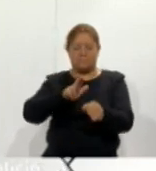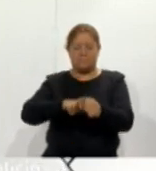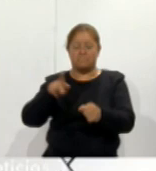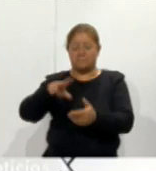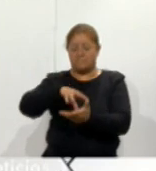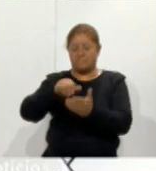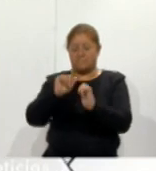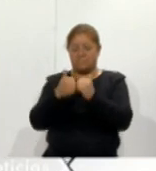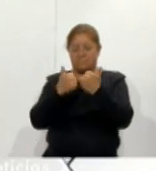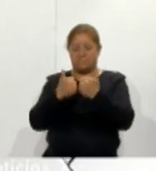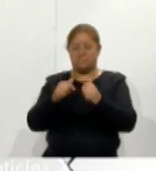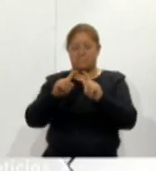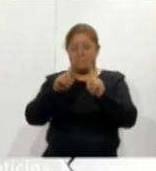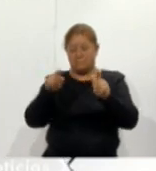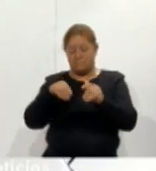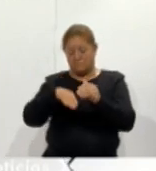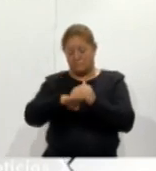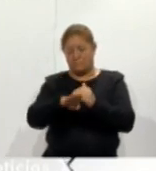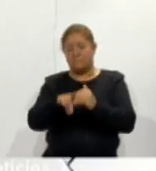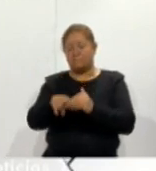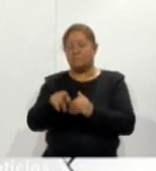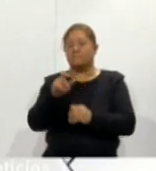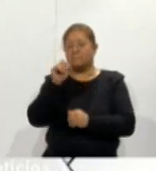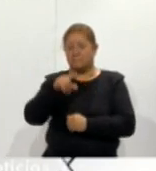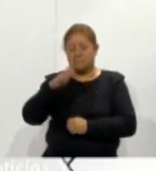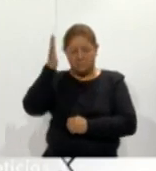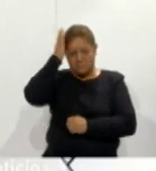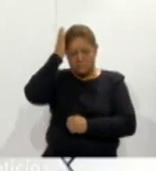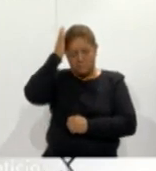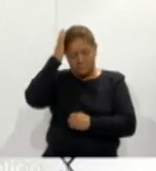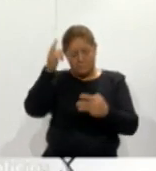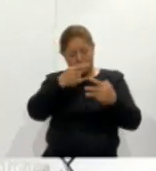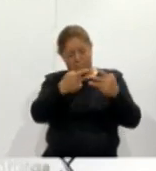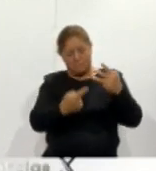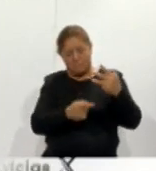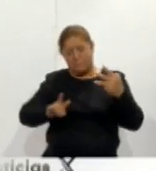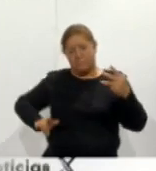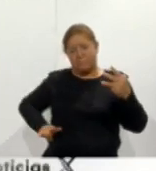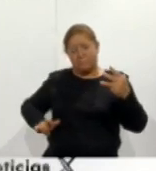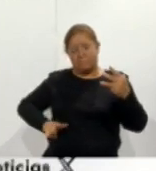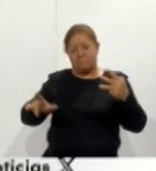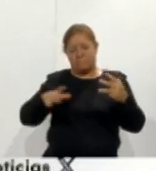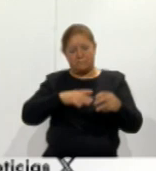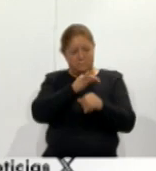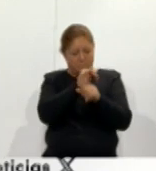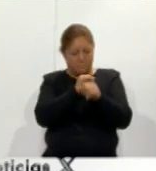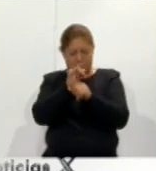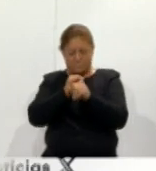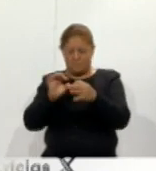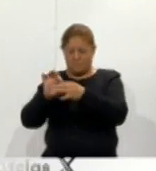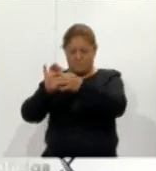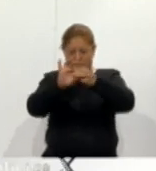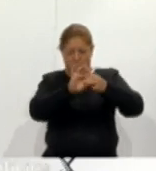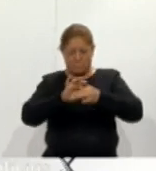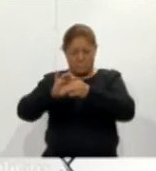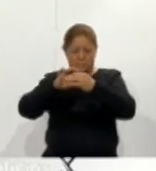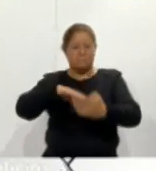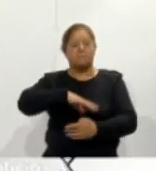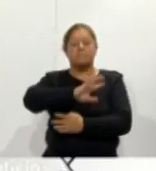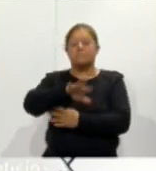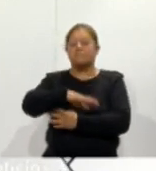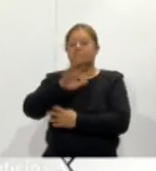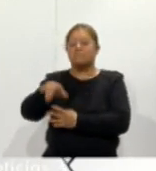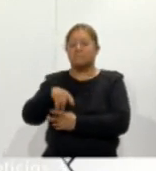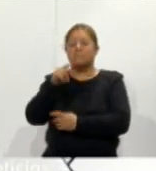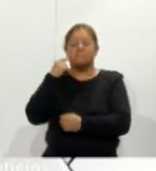Calpulalpan Asimismo autoridades de los tres órdenes de gobierno emprenden un operativo coordinado de búsqueda para dar con